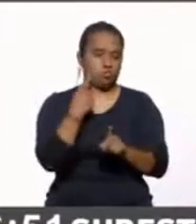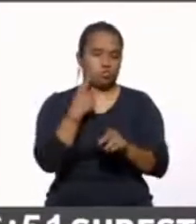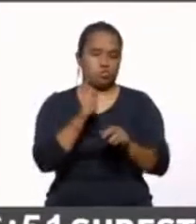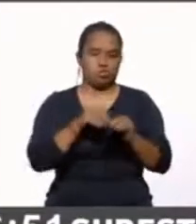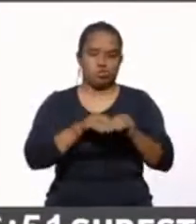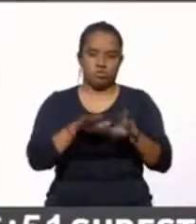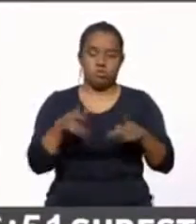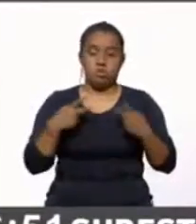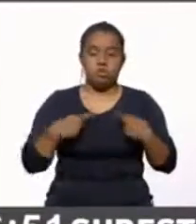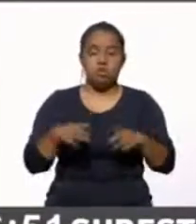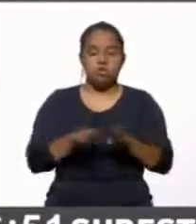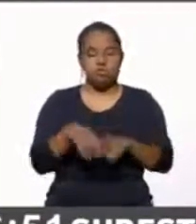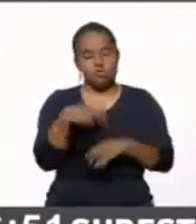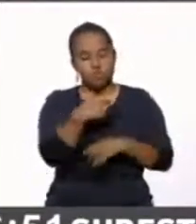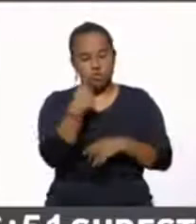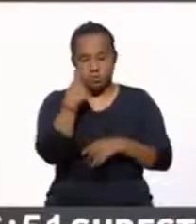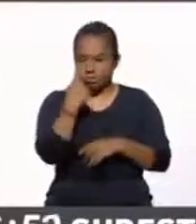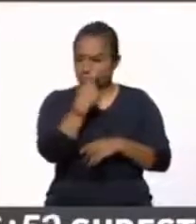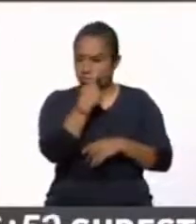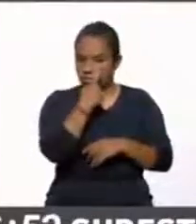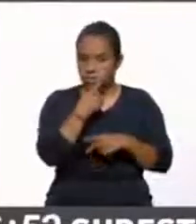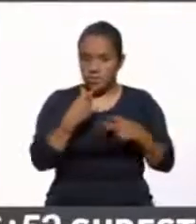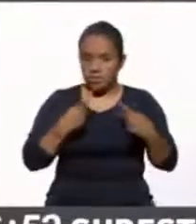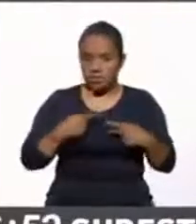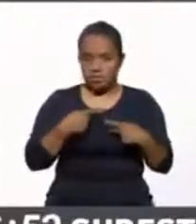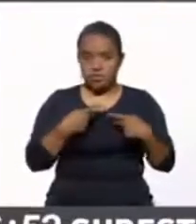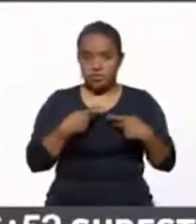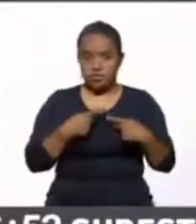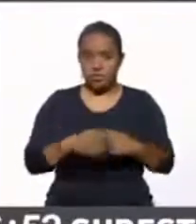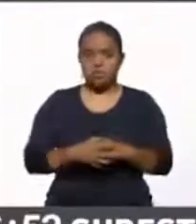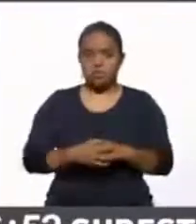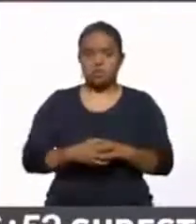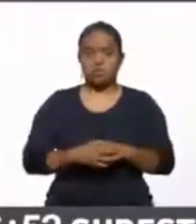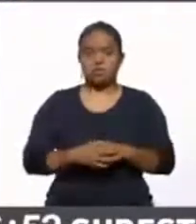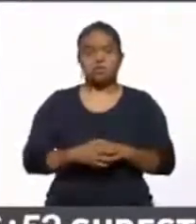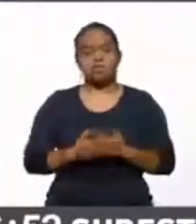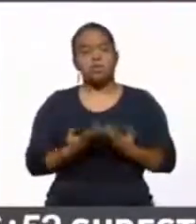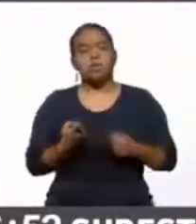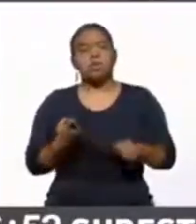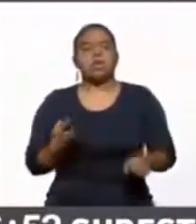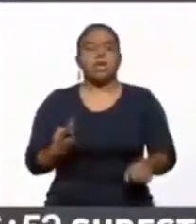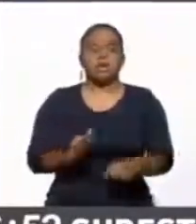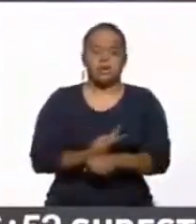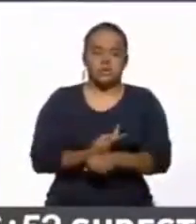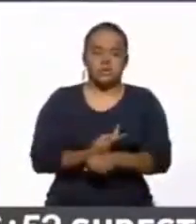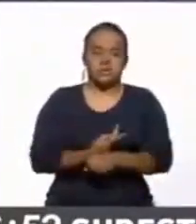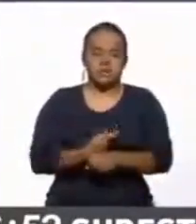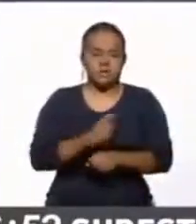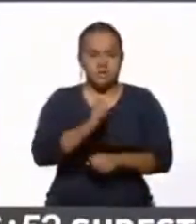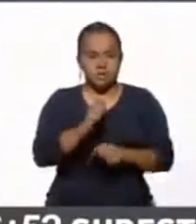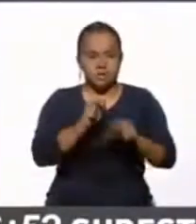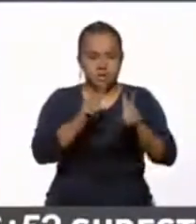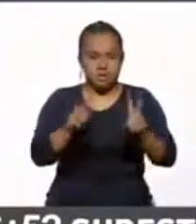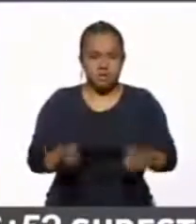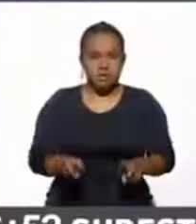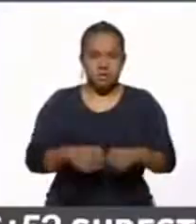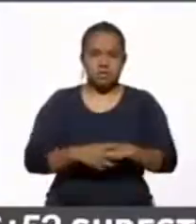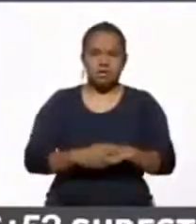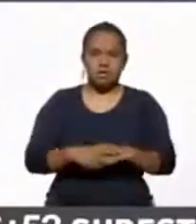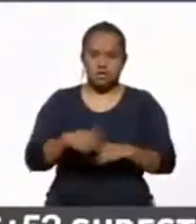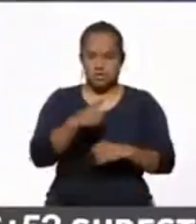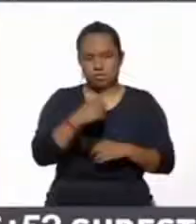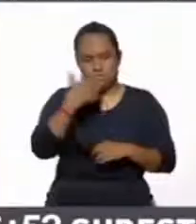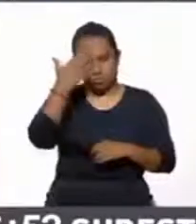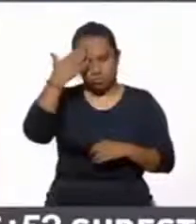cómo está percibiendo la ciudadanía, qué está pasando en este tema, que como bien